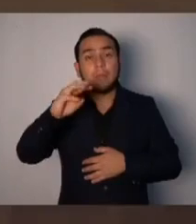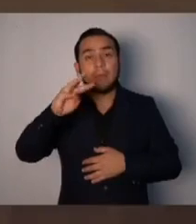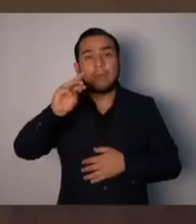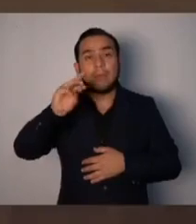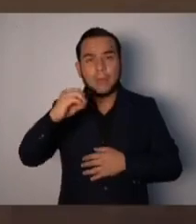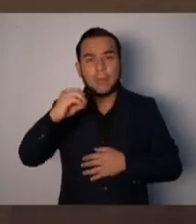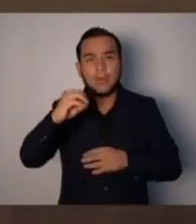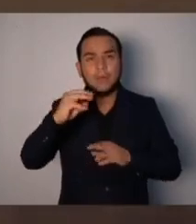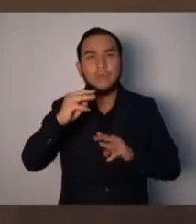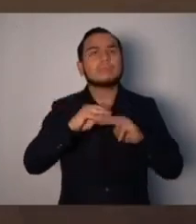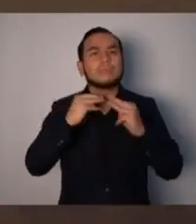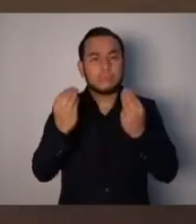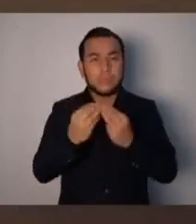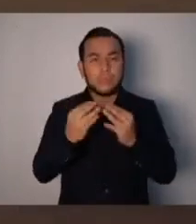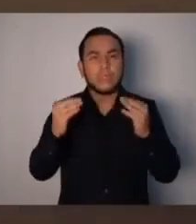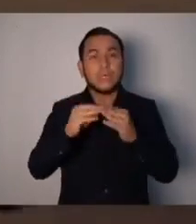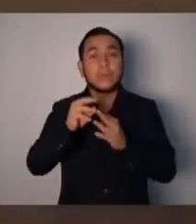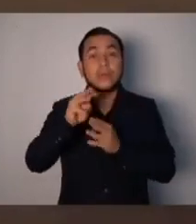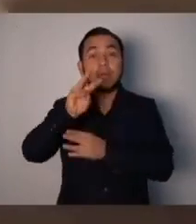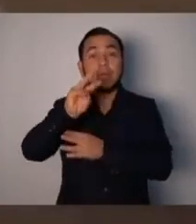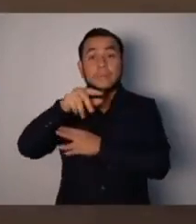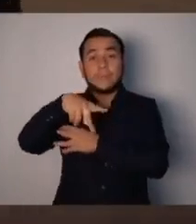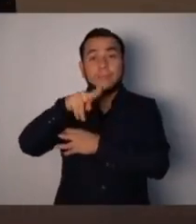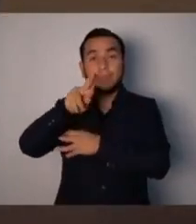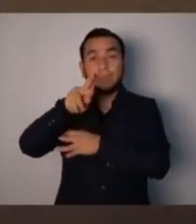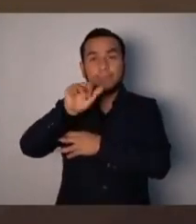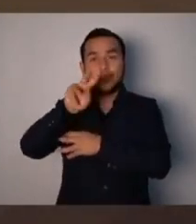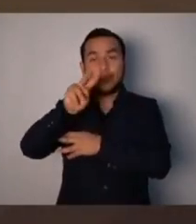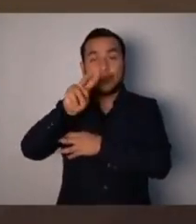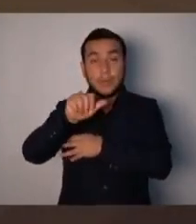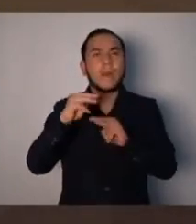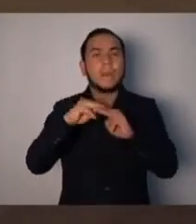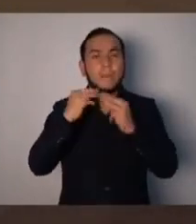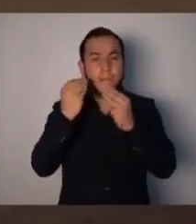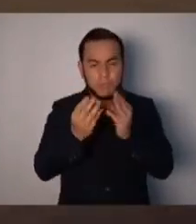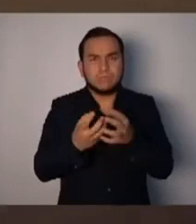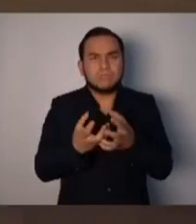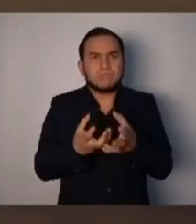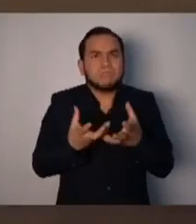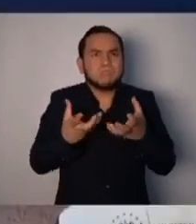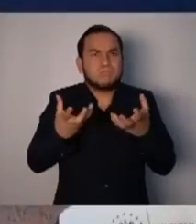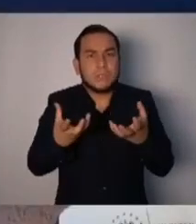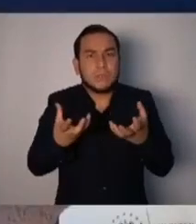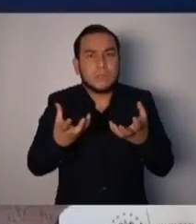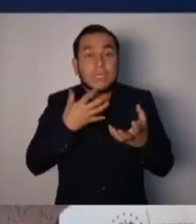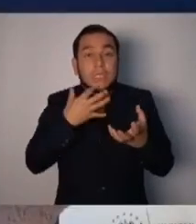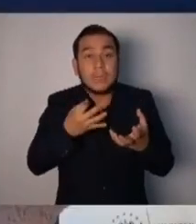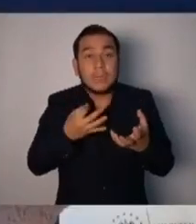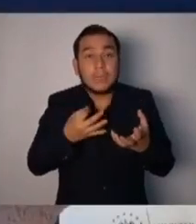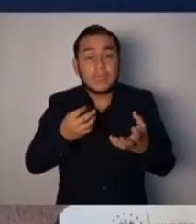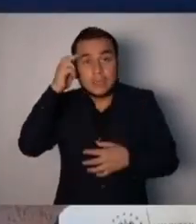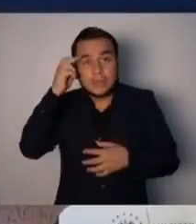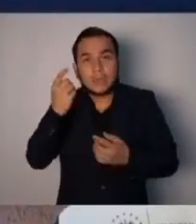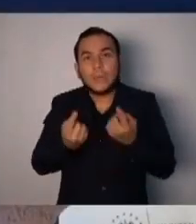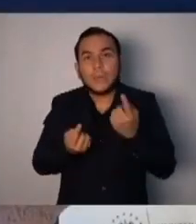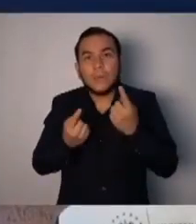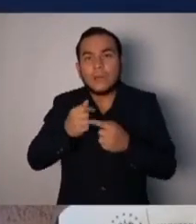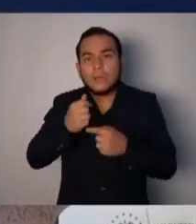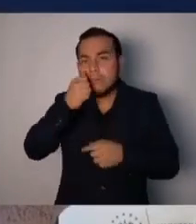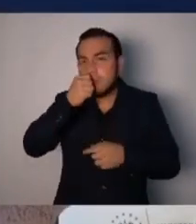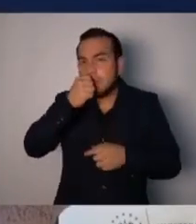Así chiquito. Les dejaron crecer. Las alimentaron a pura injusticia social y marco menudeo. Y